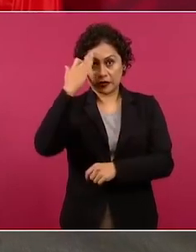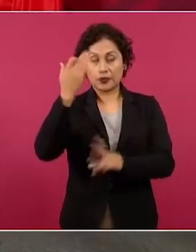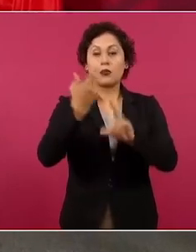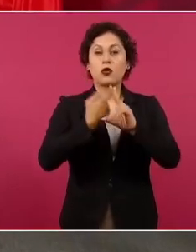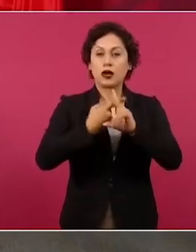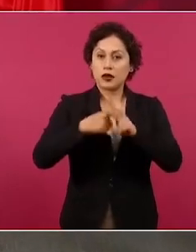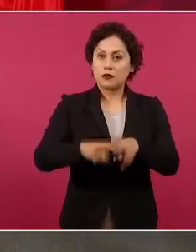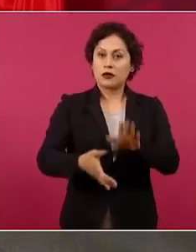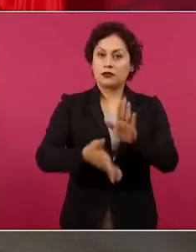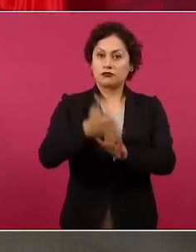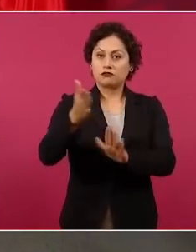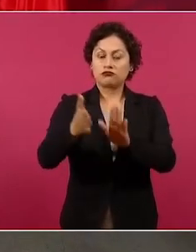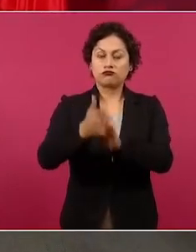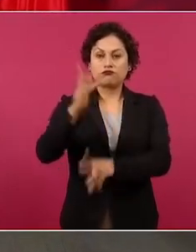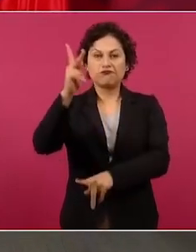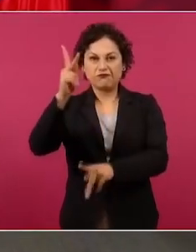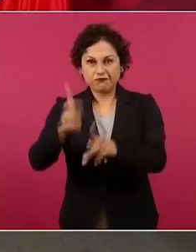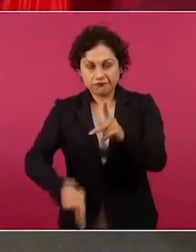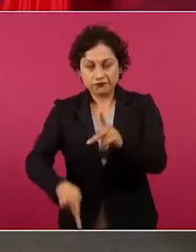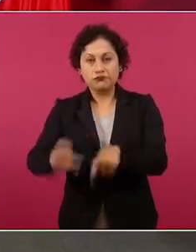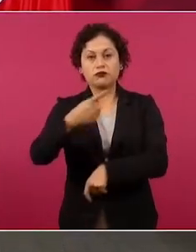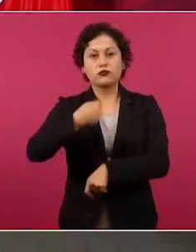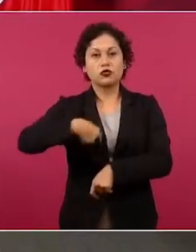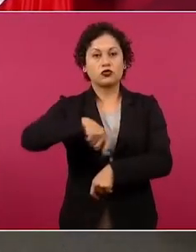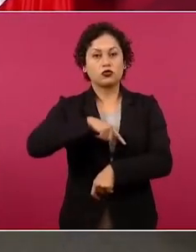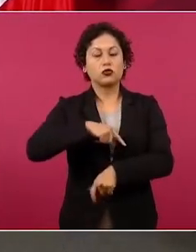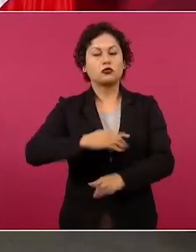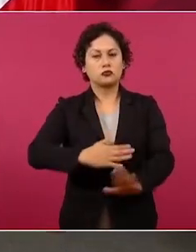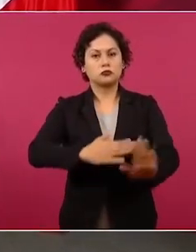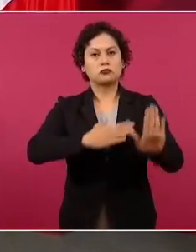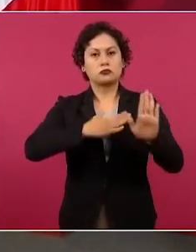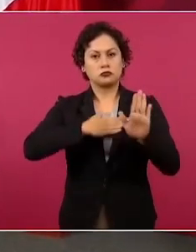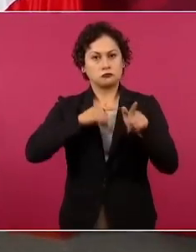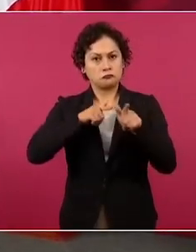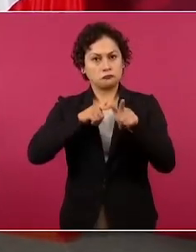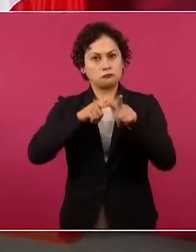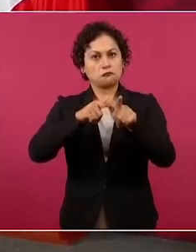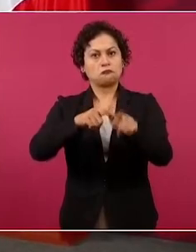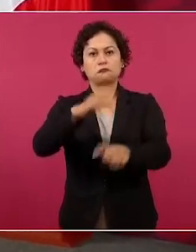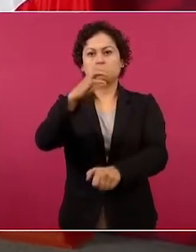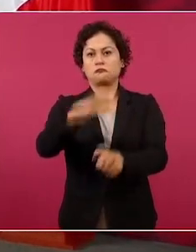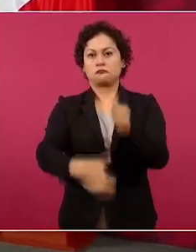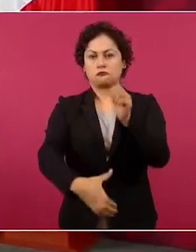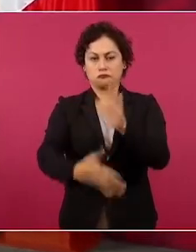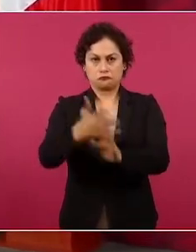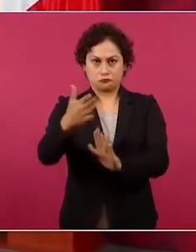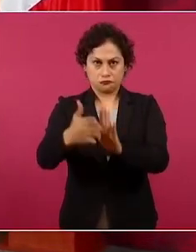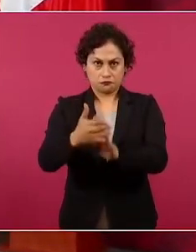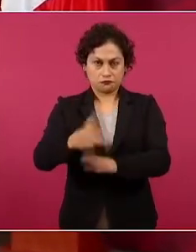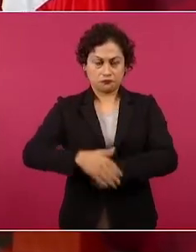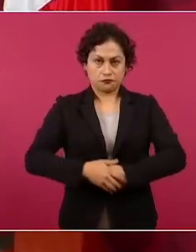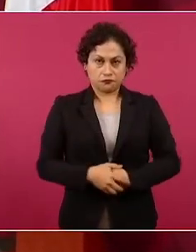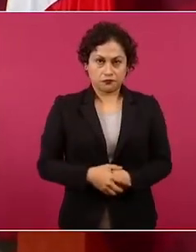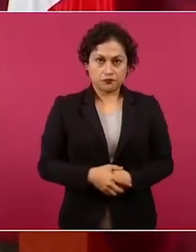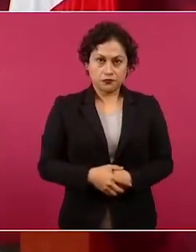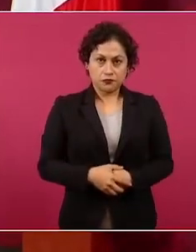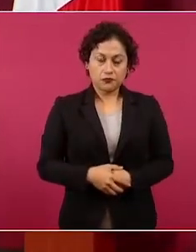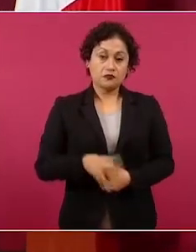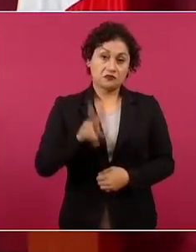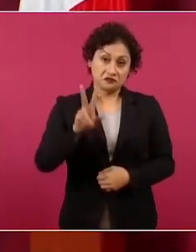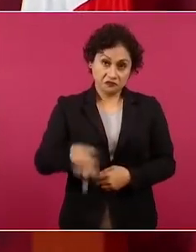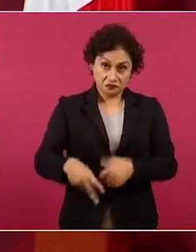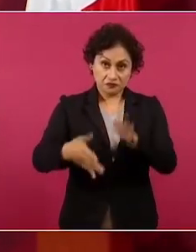terminarla, es una construcción compleja, pero se ha ido